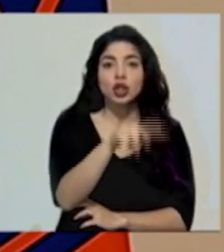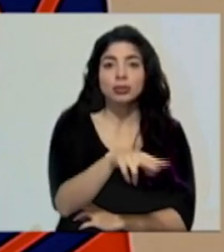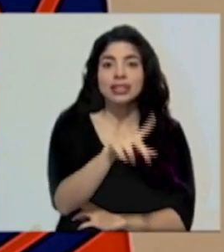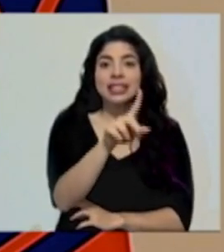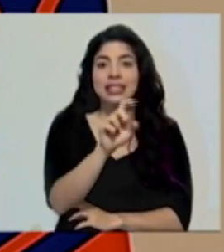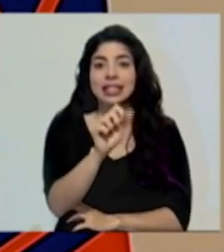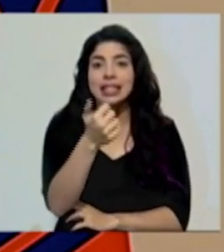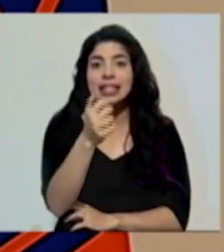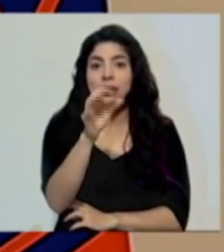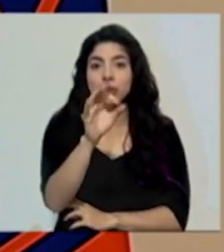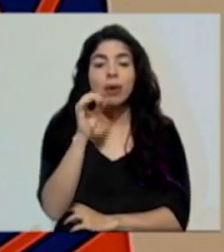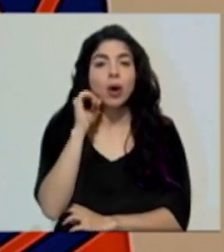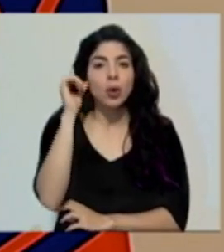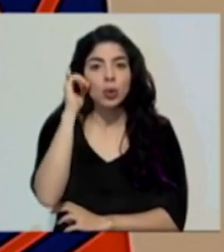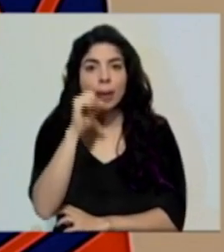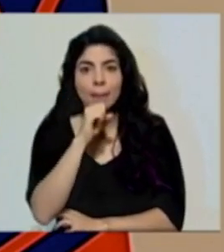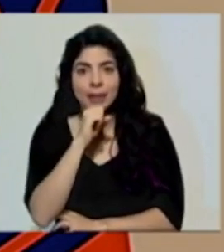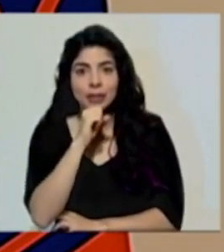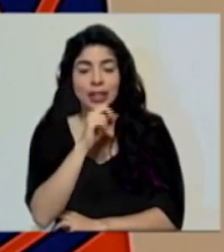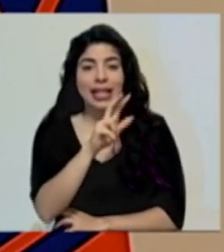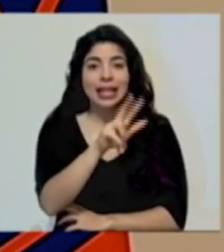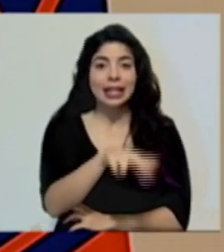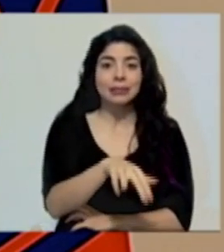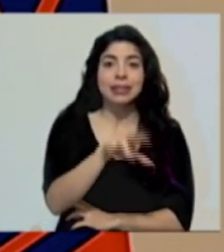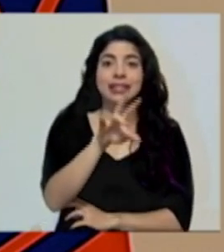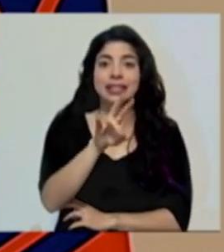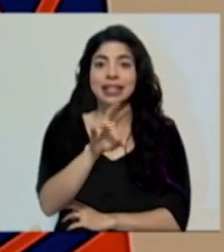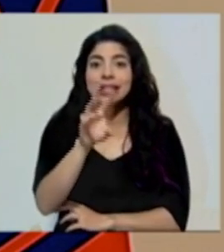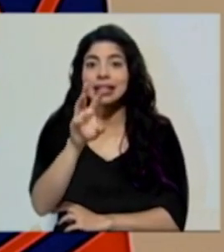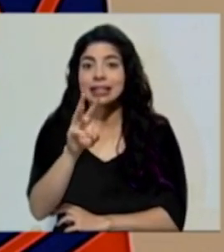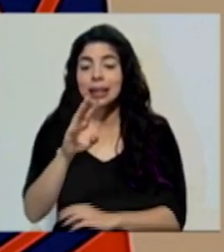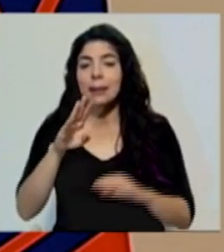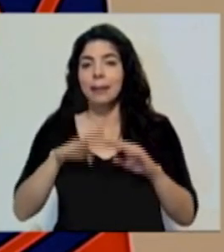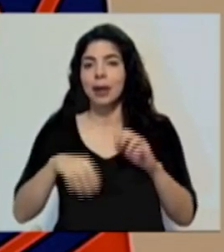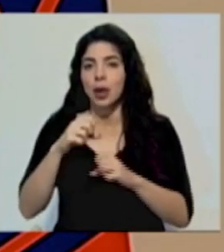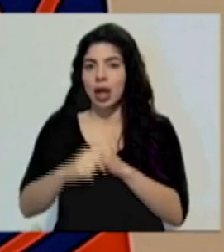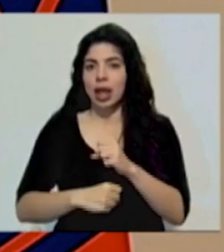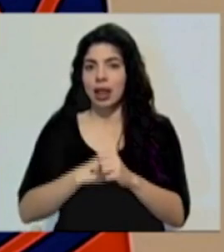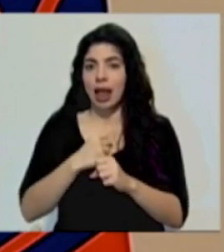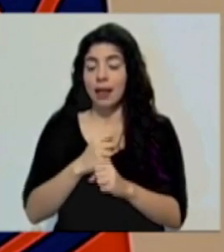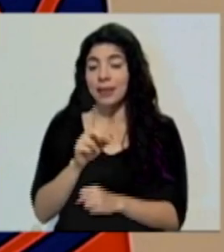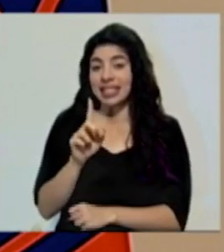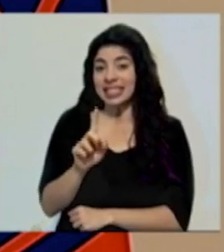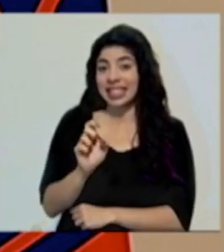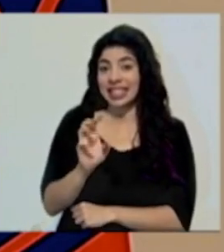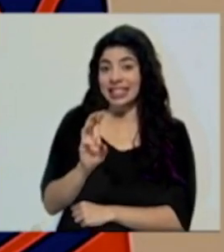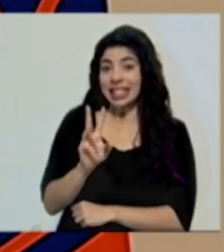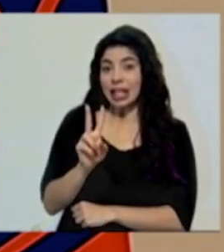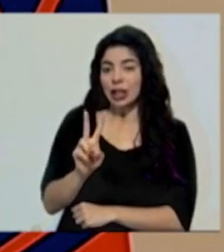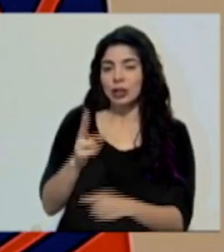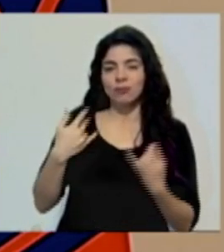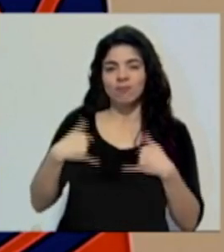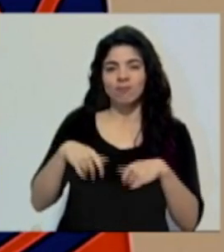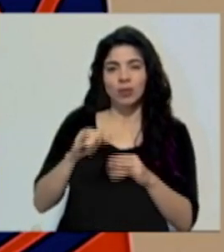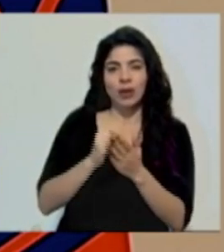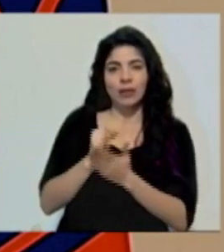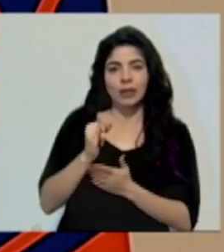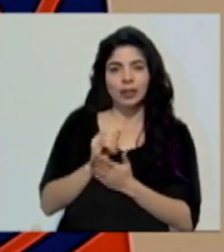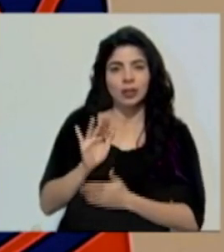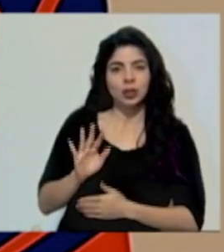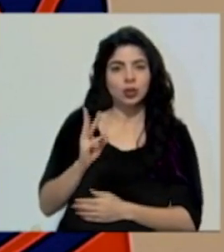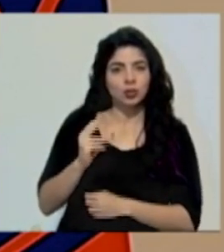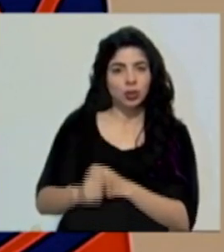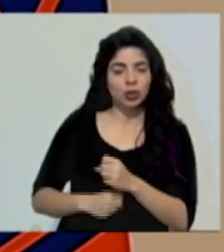.119 adultos mayores y 3.076 menores de edad. 162 se encuentran en investigación.